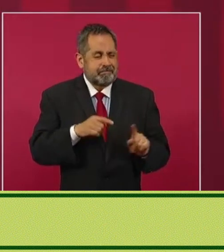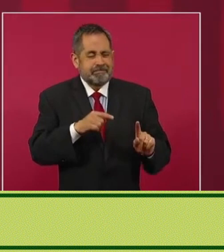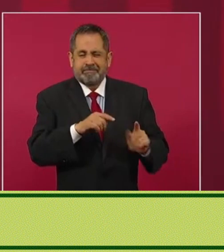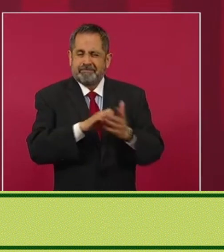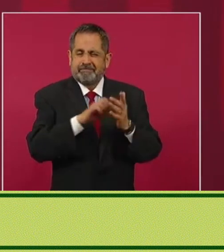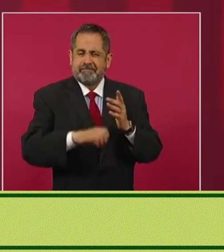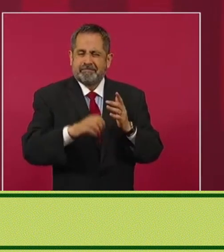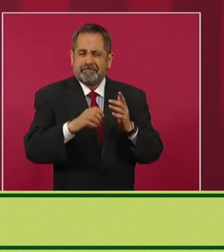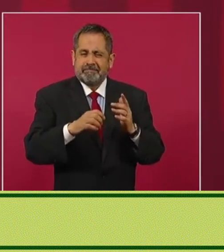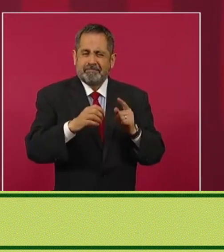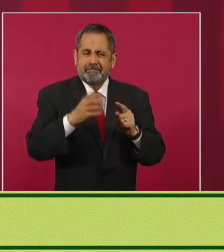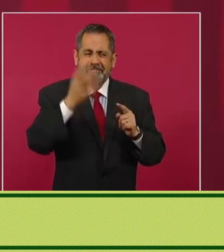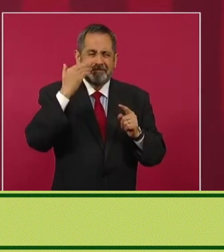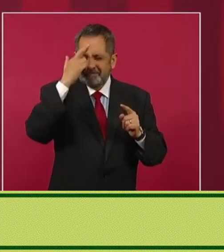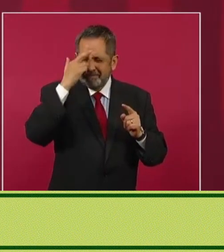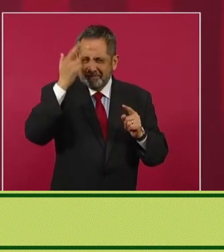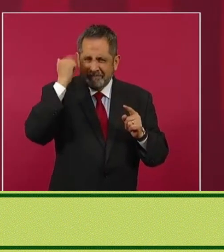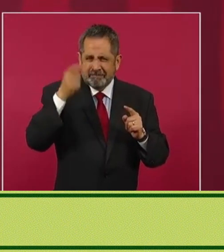con longaniza.